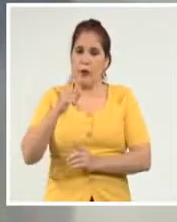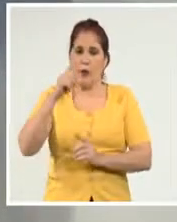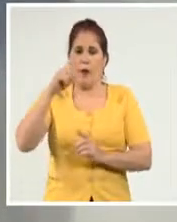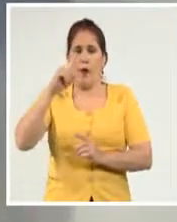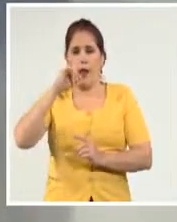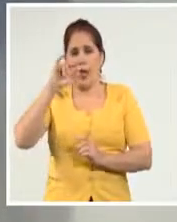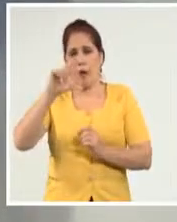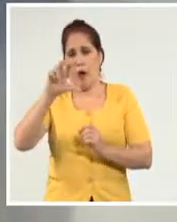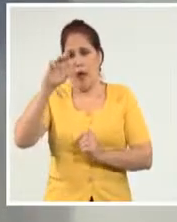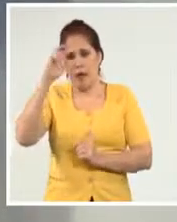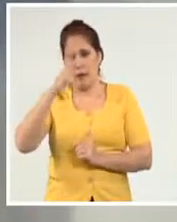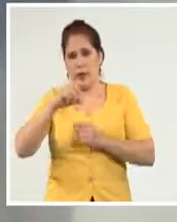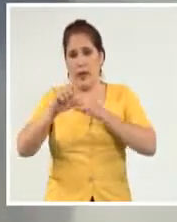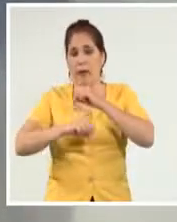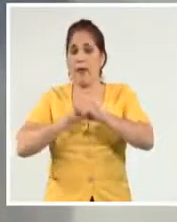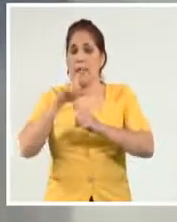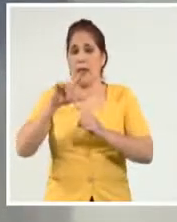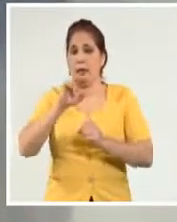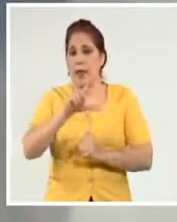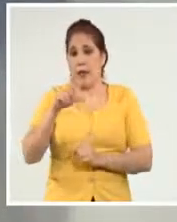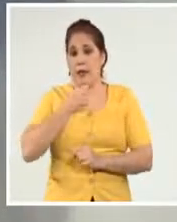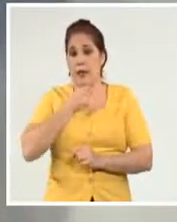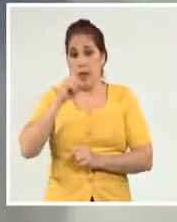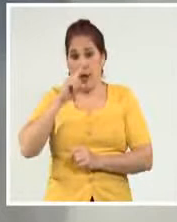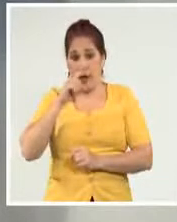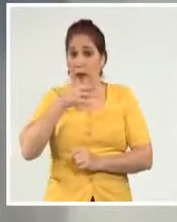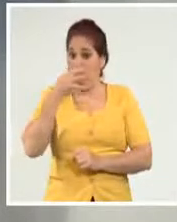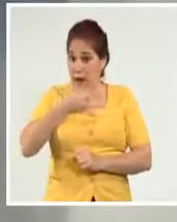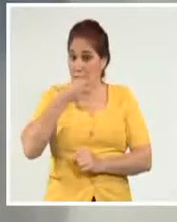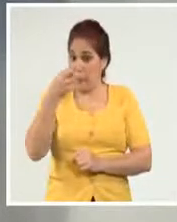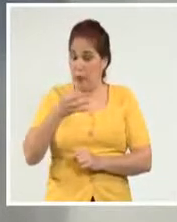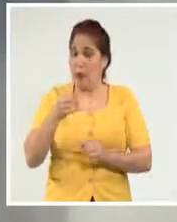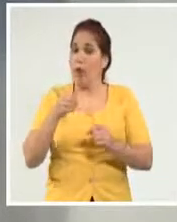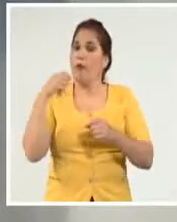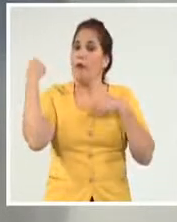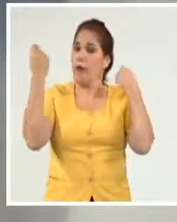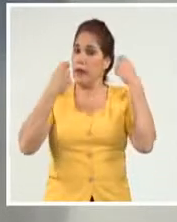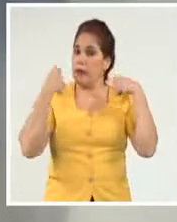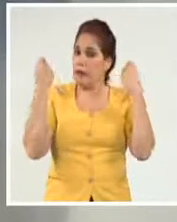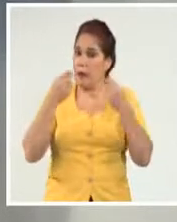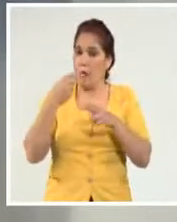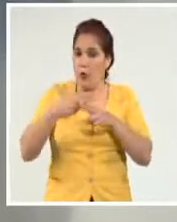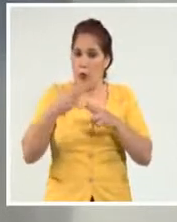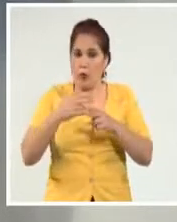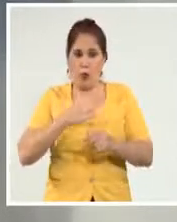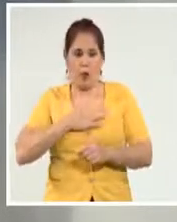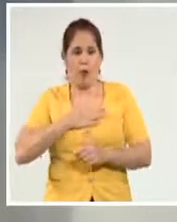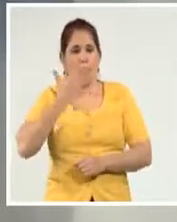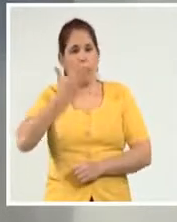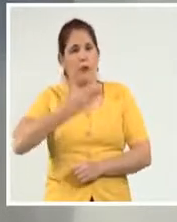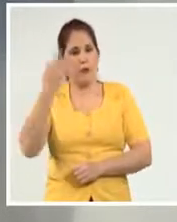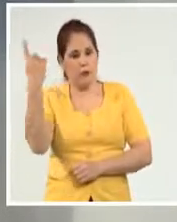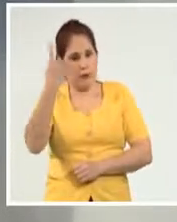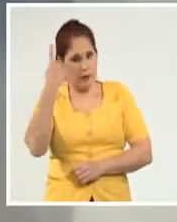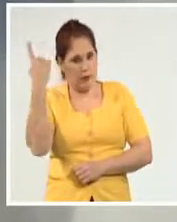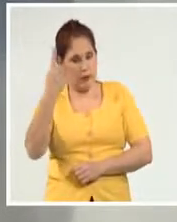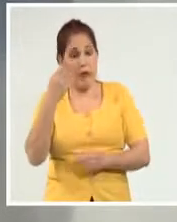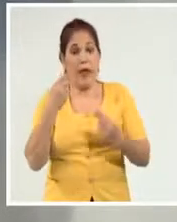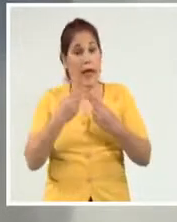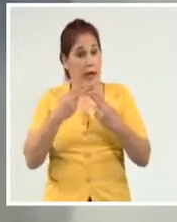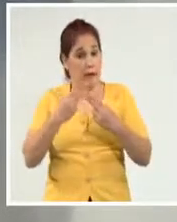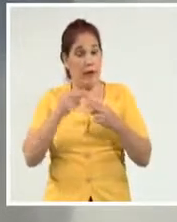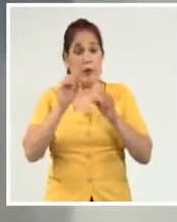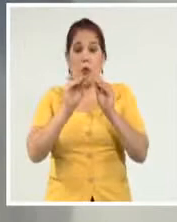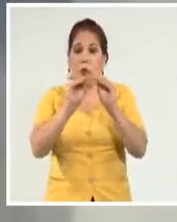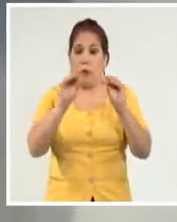ofreció detalles sobre las líneas temáticas de la edición 13 del coloquio y festival que lleva el nombre de nuestro poeta nacional. El evento extiende su